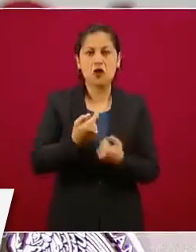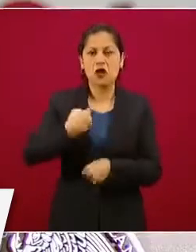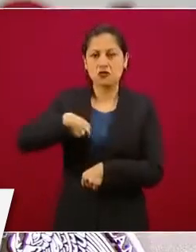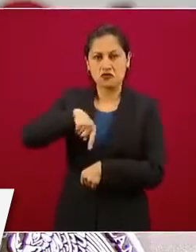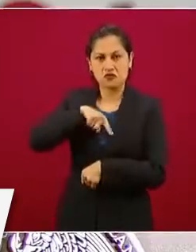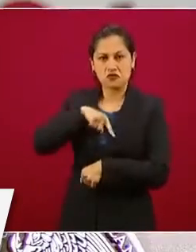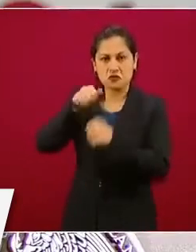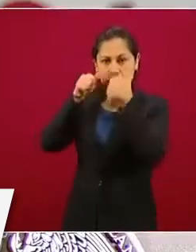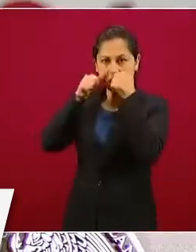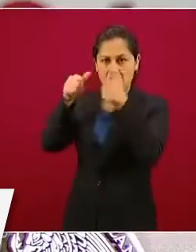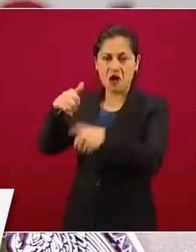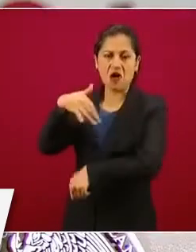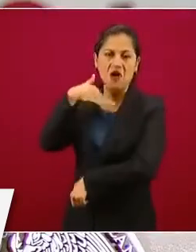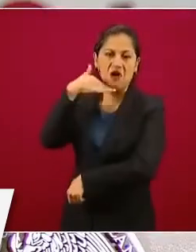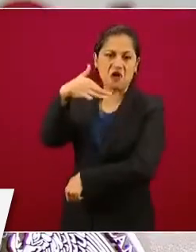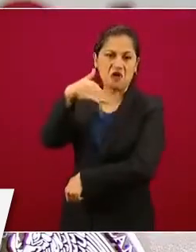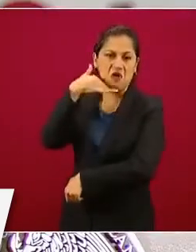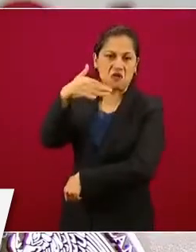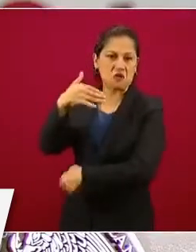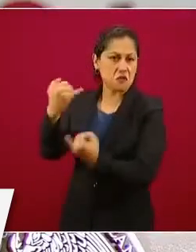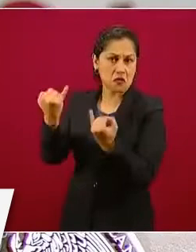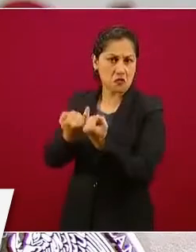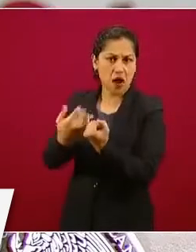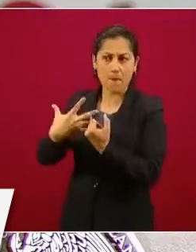peste de la corrupción.